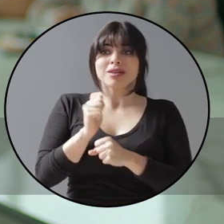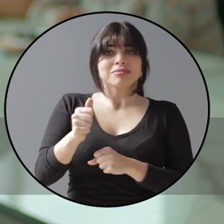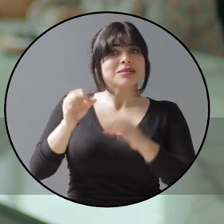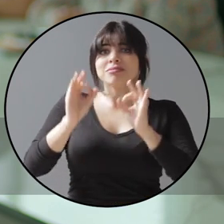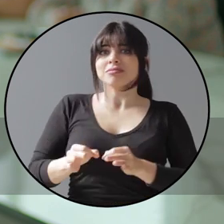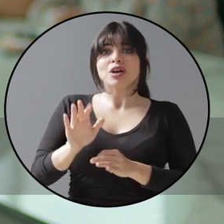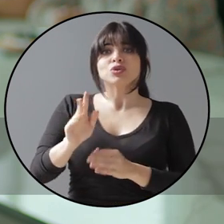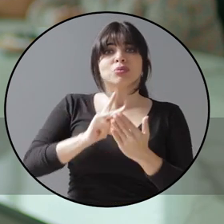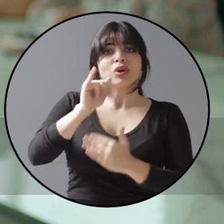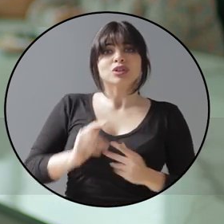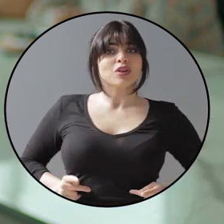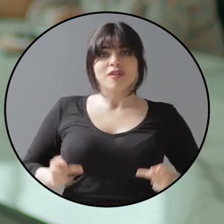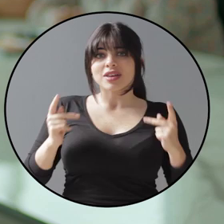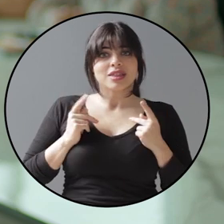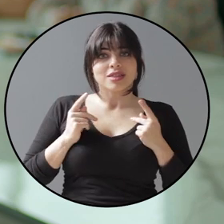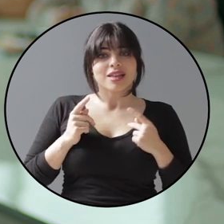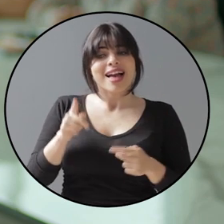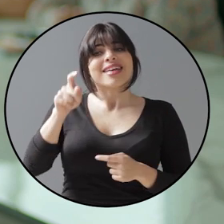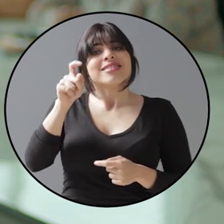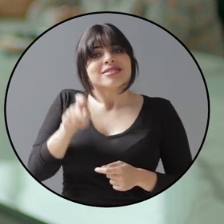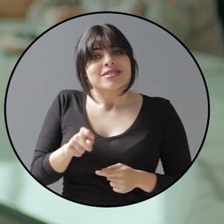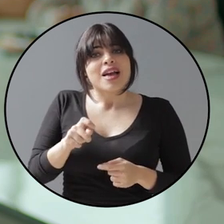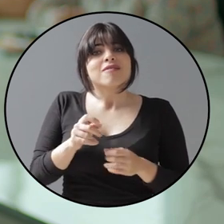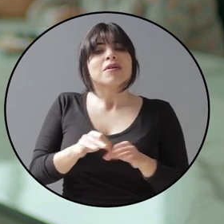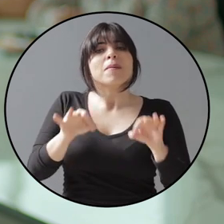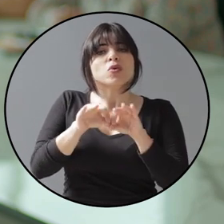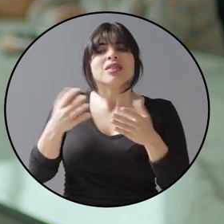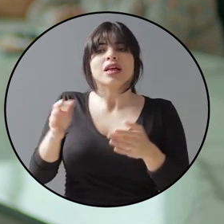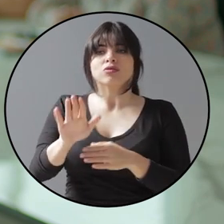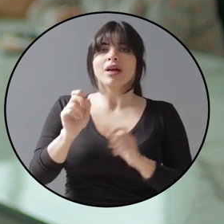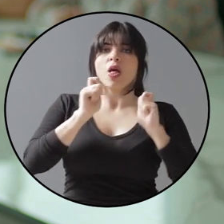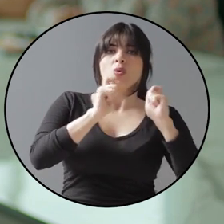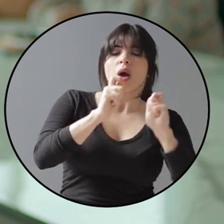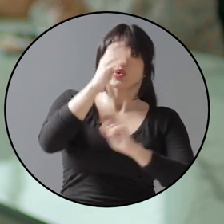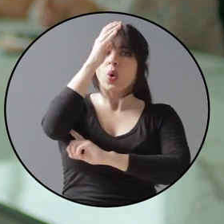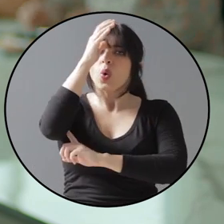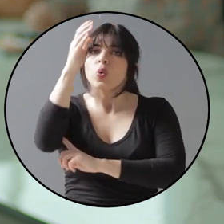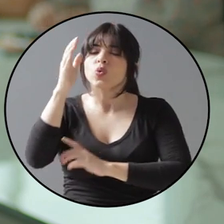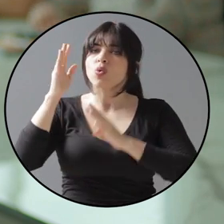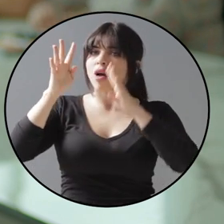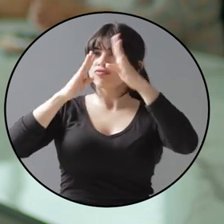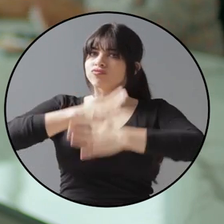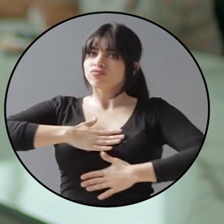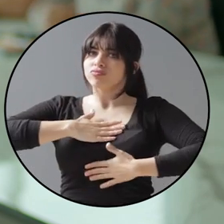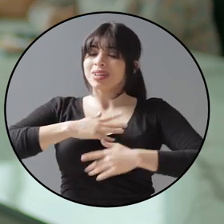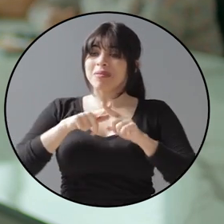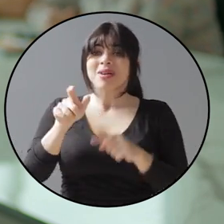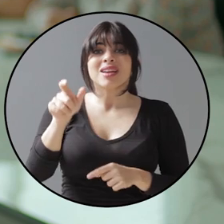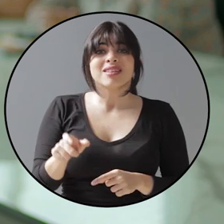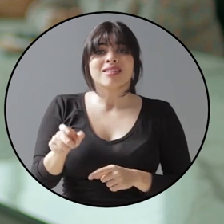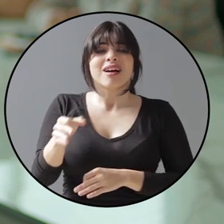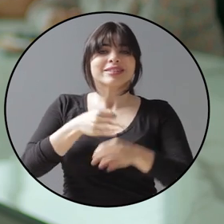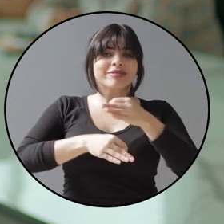decidiendo su propio proyecto de vida, que debería tener como derroteros la educación, la cultura, la recreación, pero